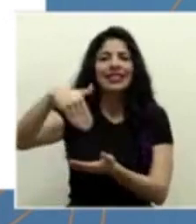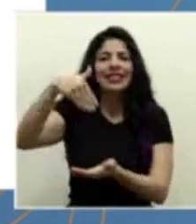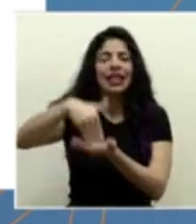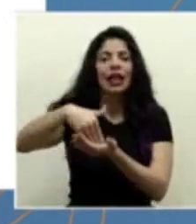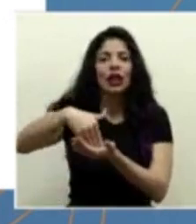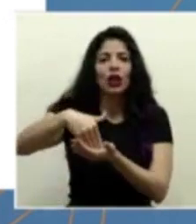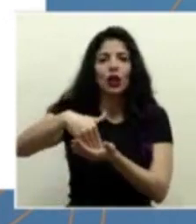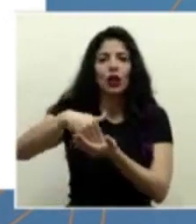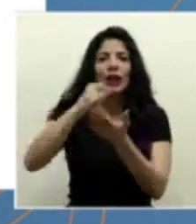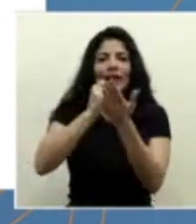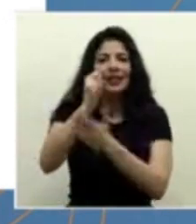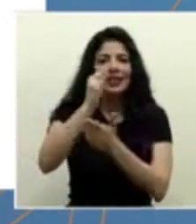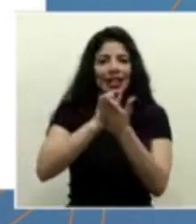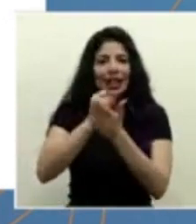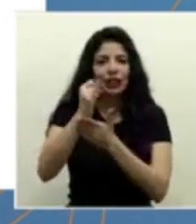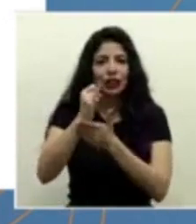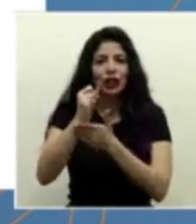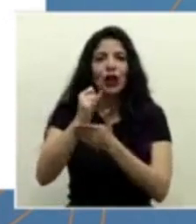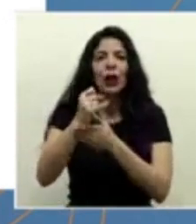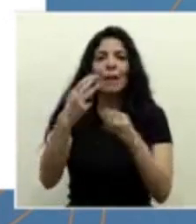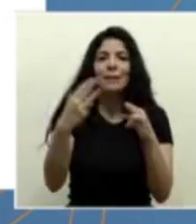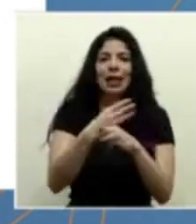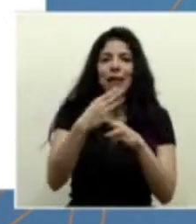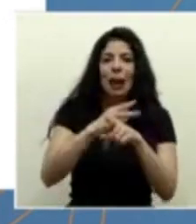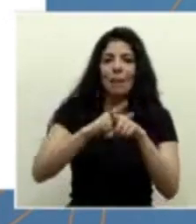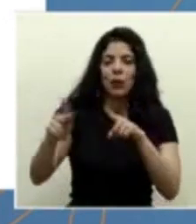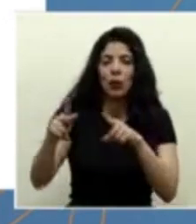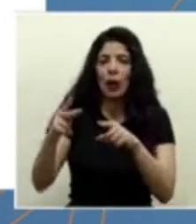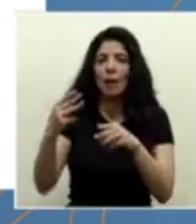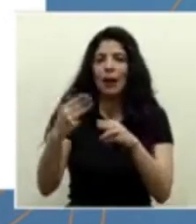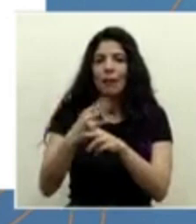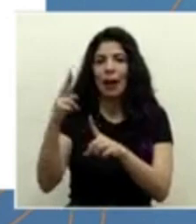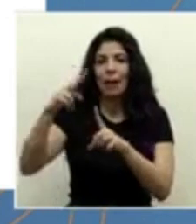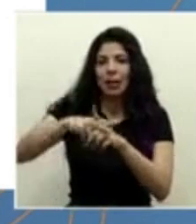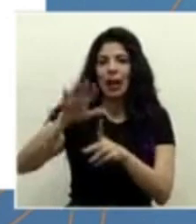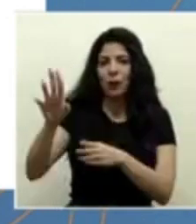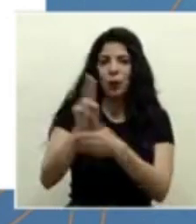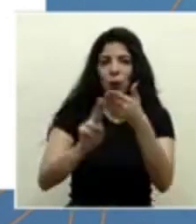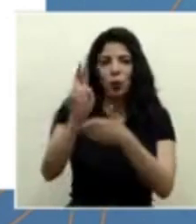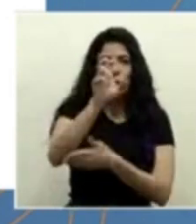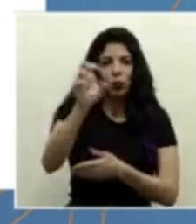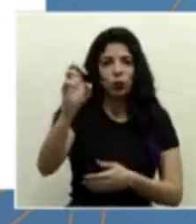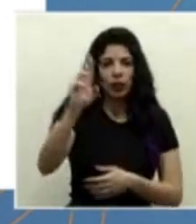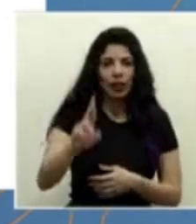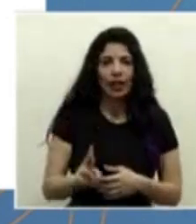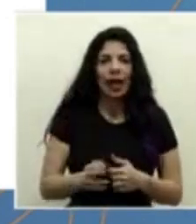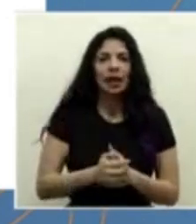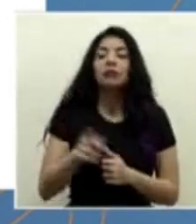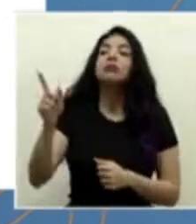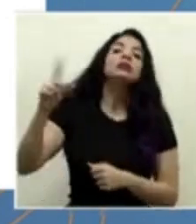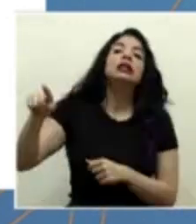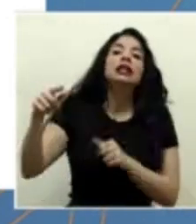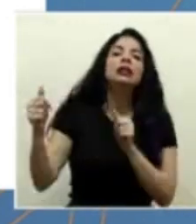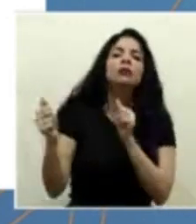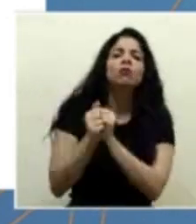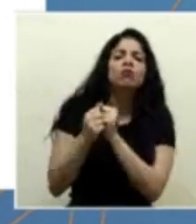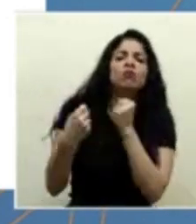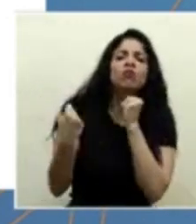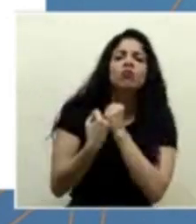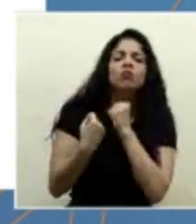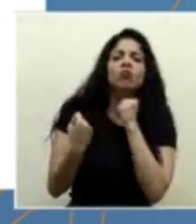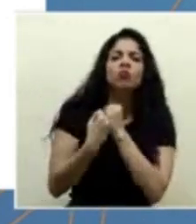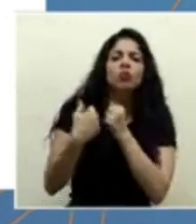de Investigación en Matemática Pura y Aplicada de la Universidad de Costa Rica. Ellos han venido acompañándonos